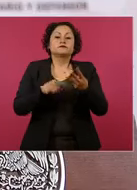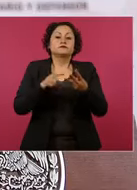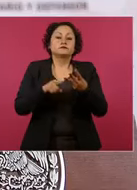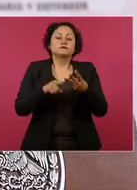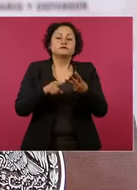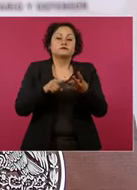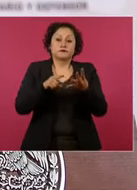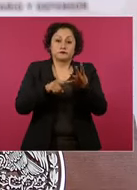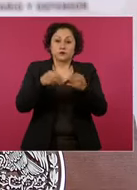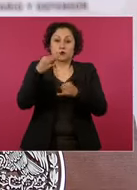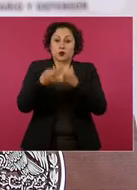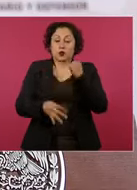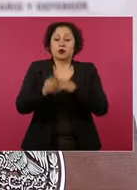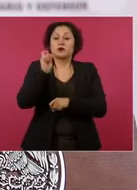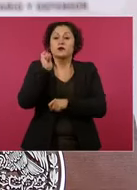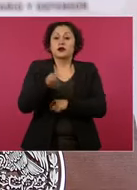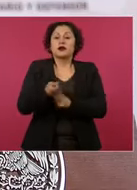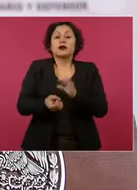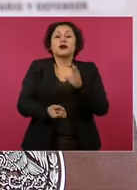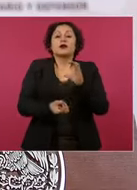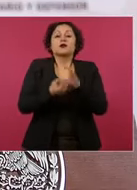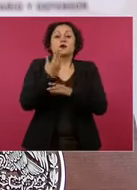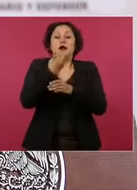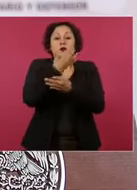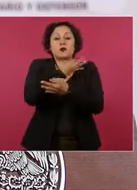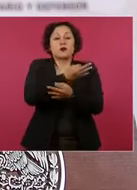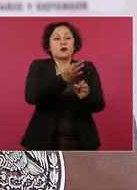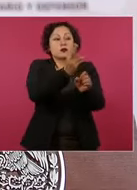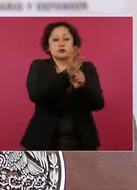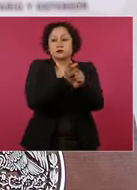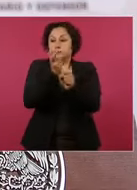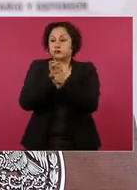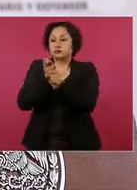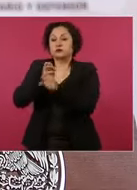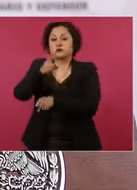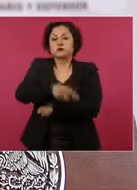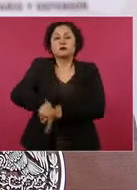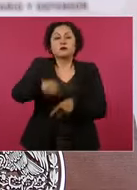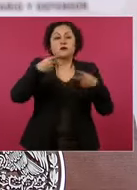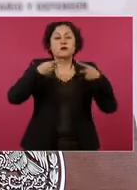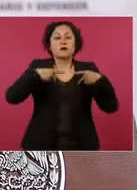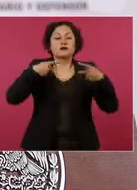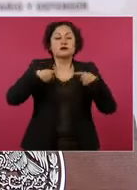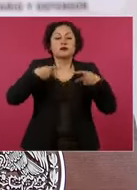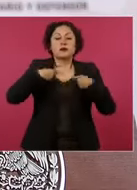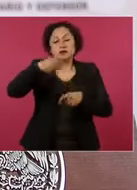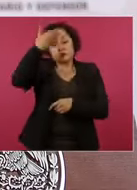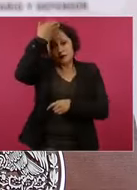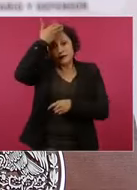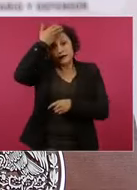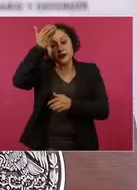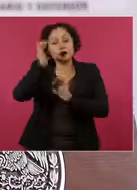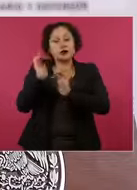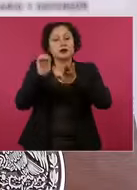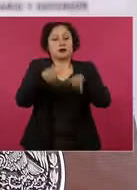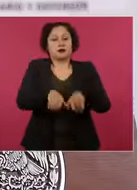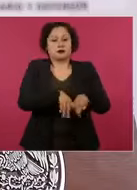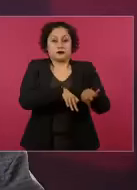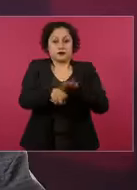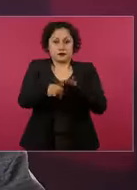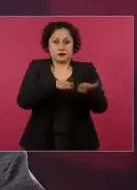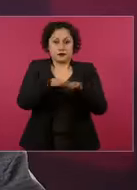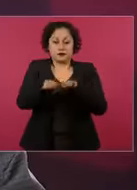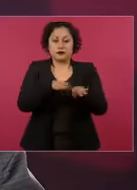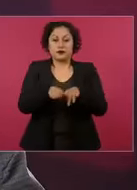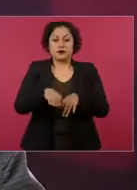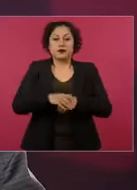convocatorias que se requieren en el INSS Bienestar, en el personal de enfermería. Estas convocatorias cubren tanto a la